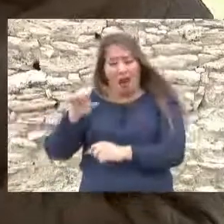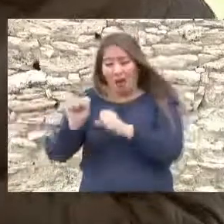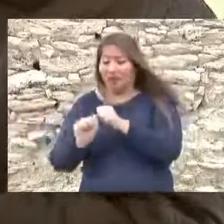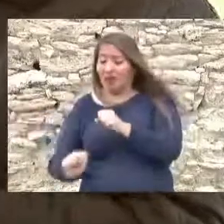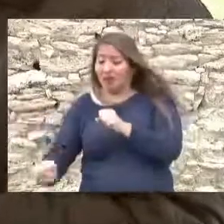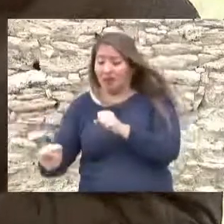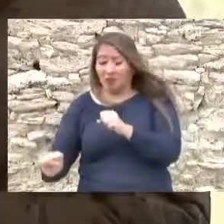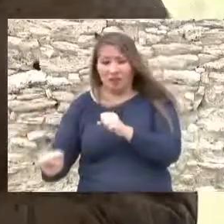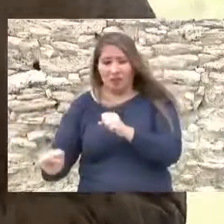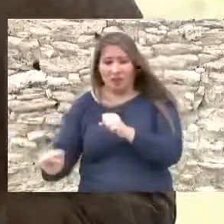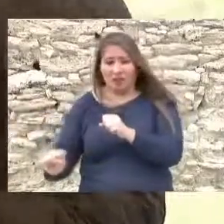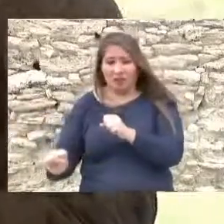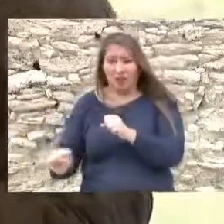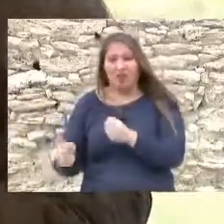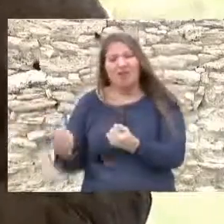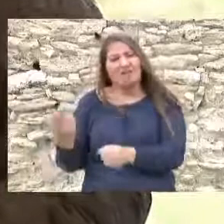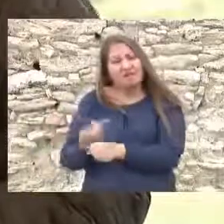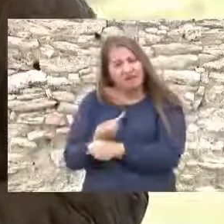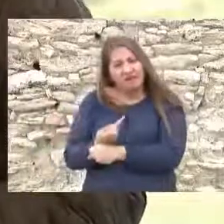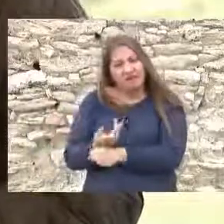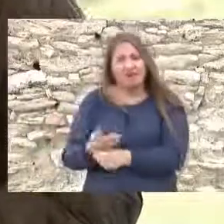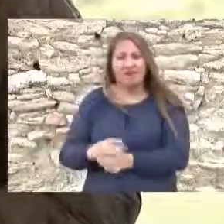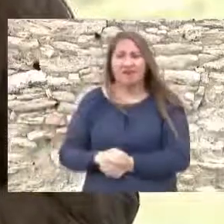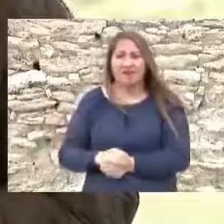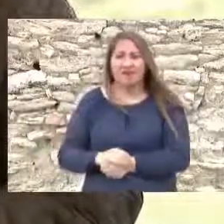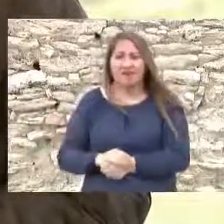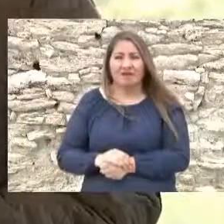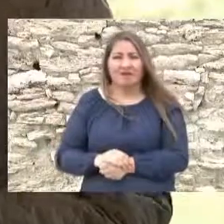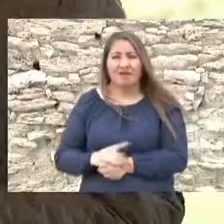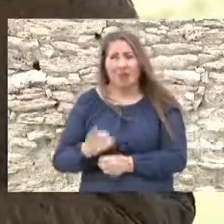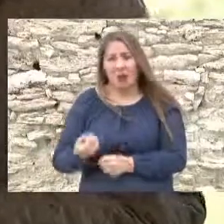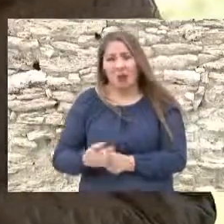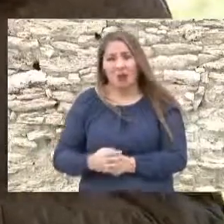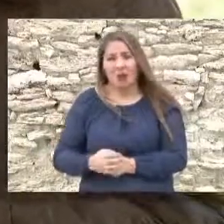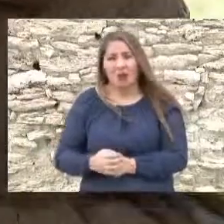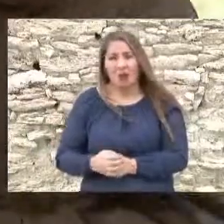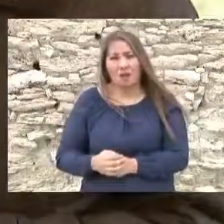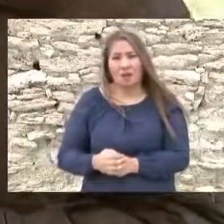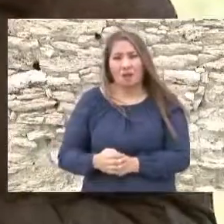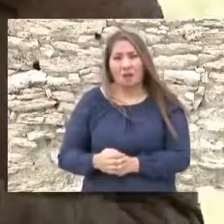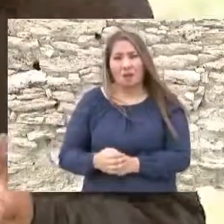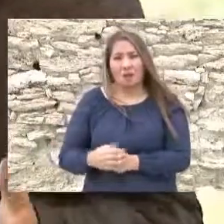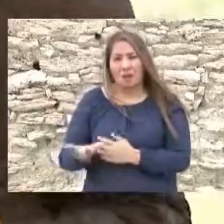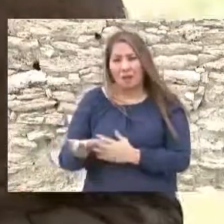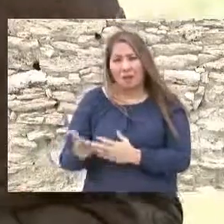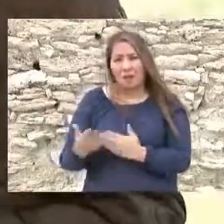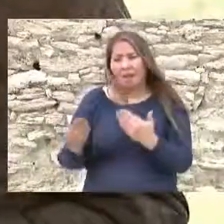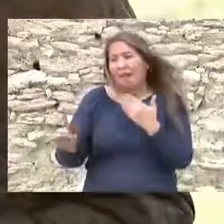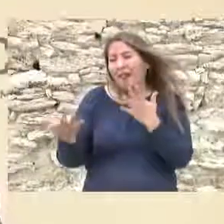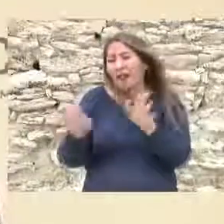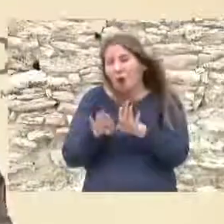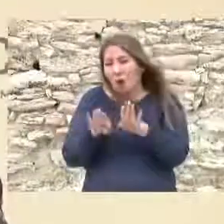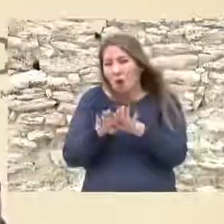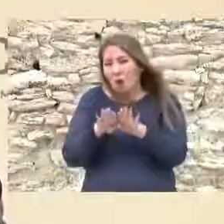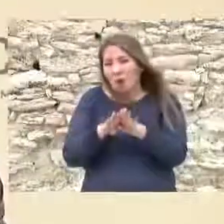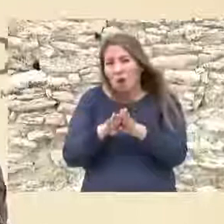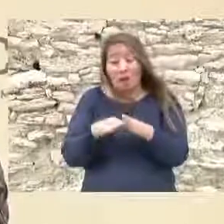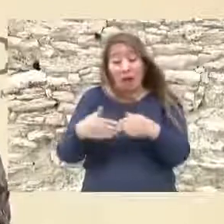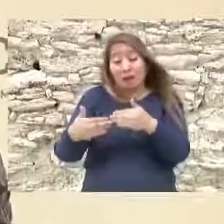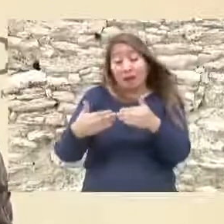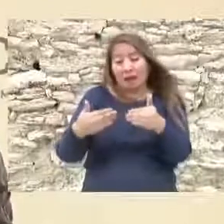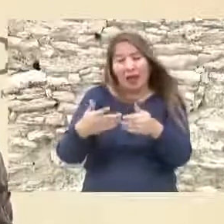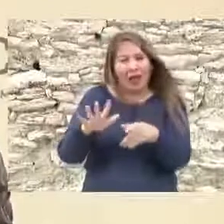esto tiene que ver con lo irracional que es el modelo neoliberal